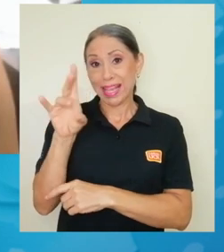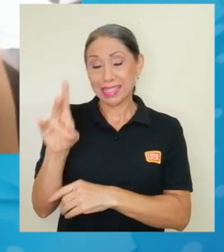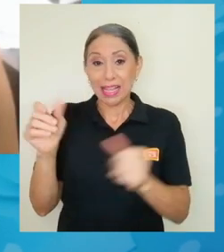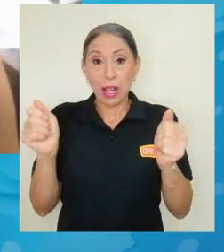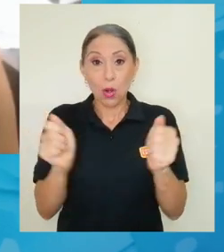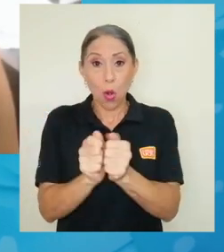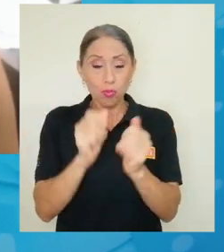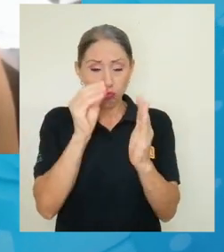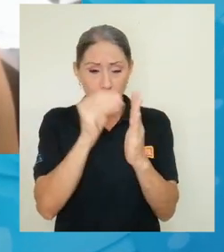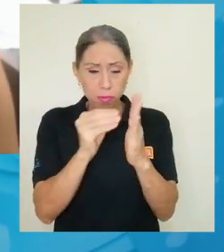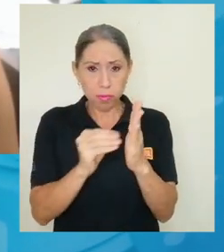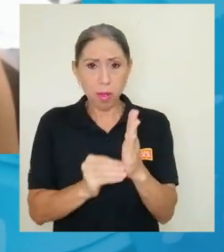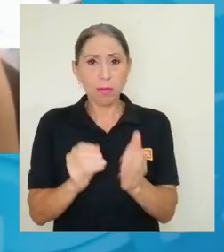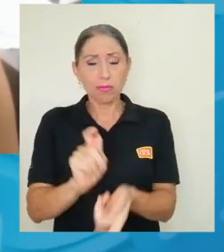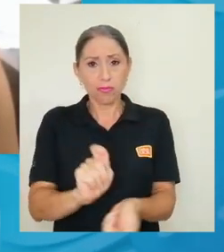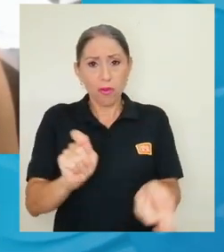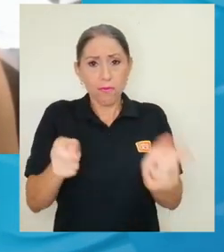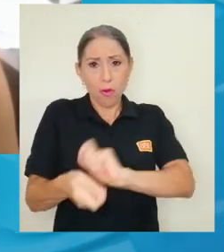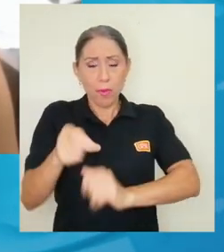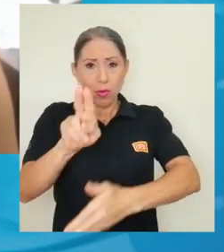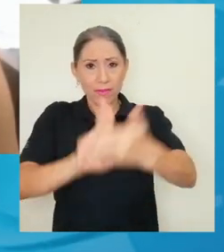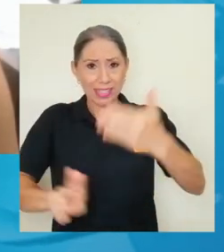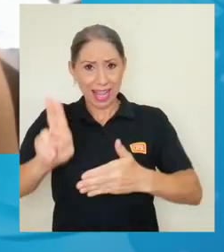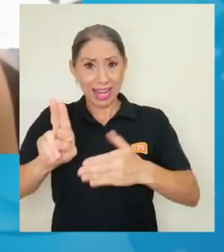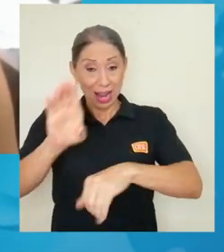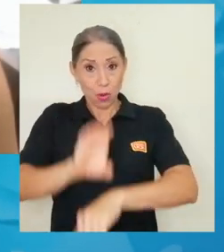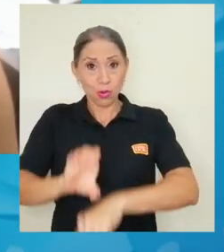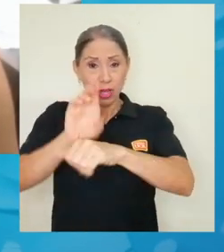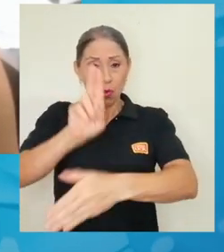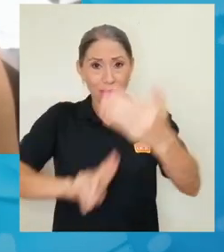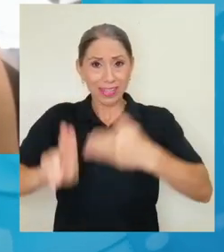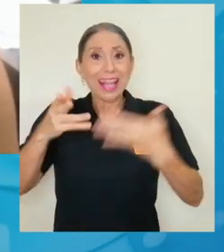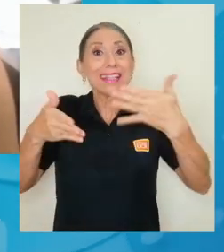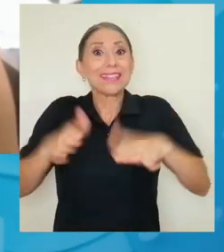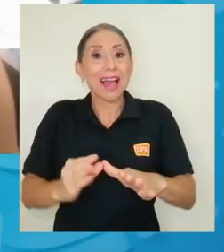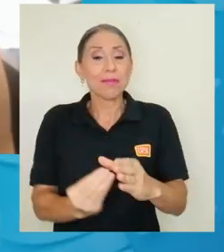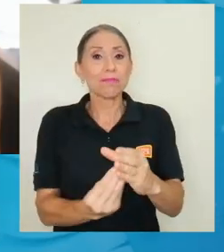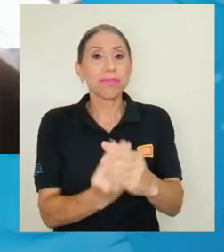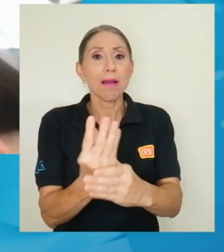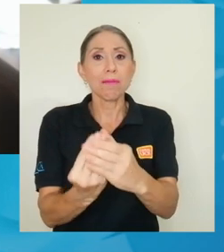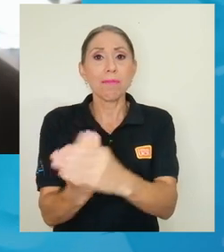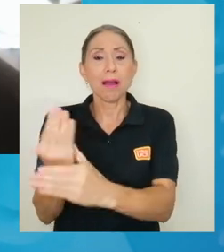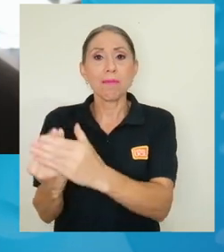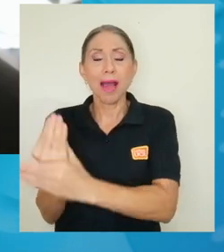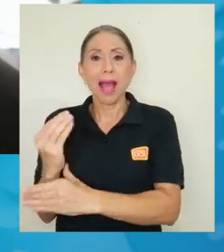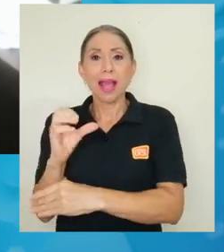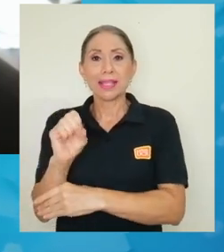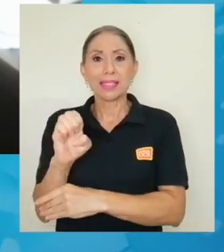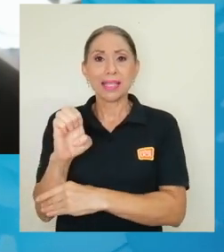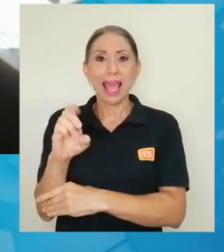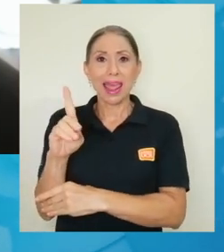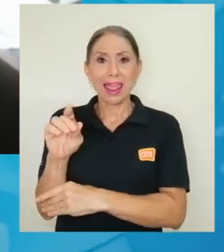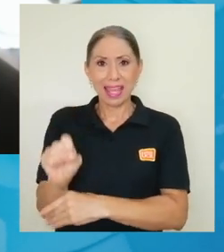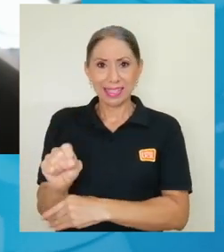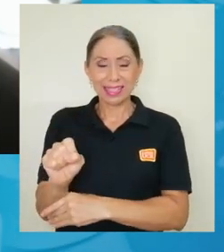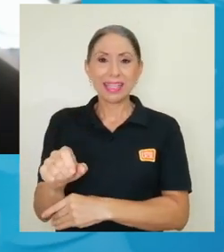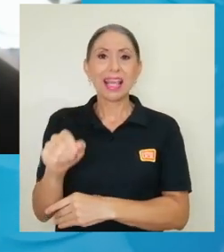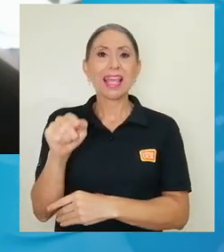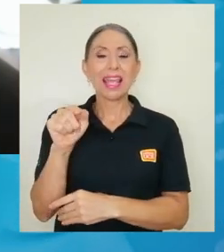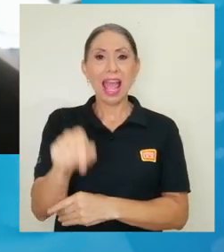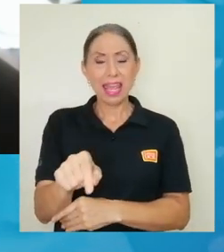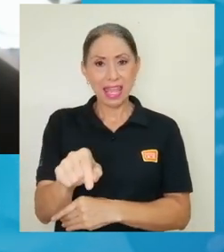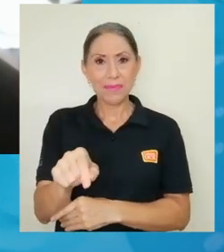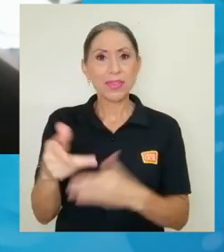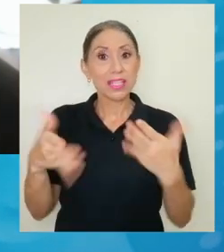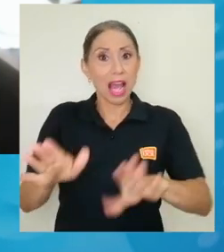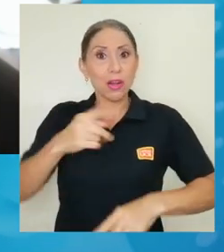reforma universitaria del consejo universitario donde se crean las sedes y ahí pasamos a ser sede regional